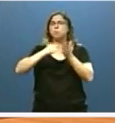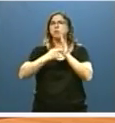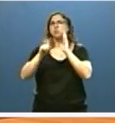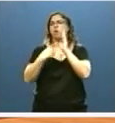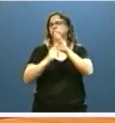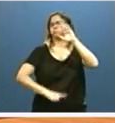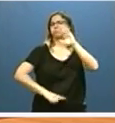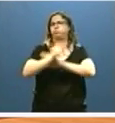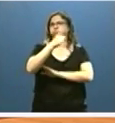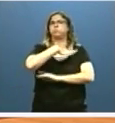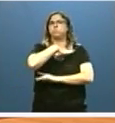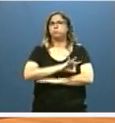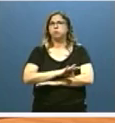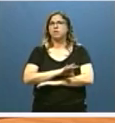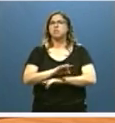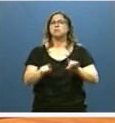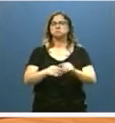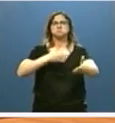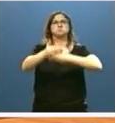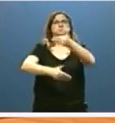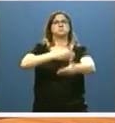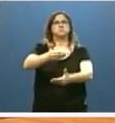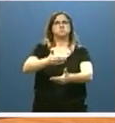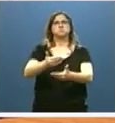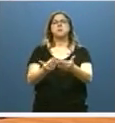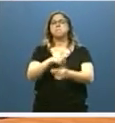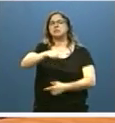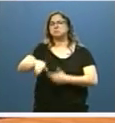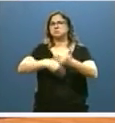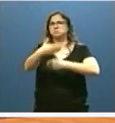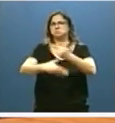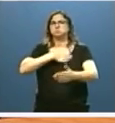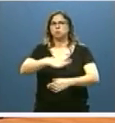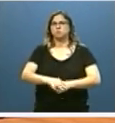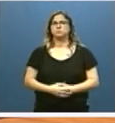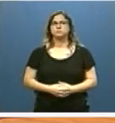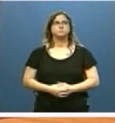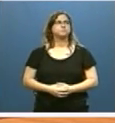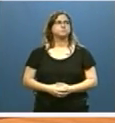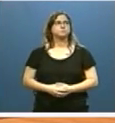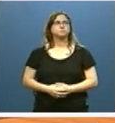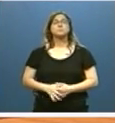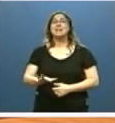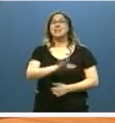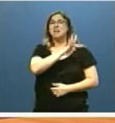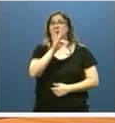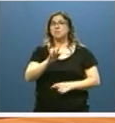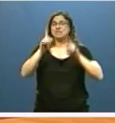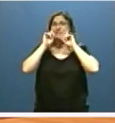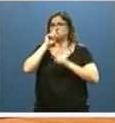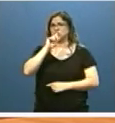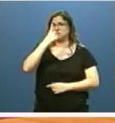avanzar de forma muy decidida en los próximos meses. Además, en este primer año